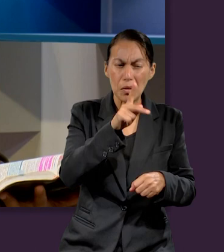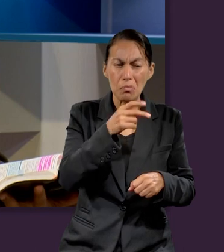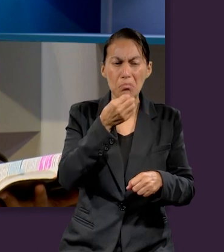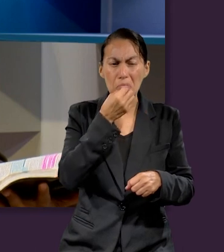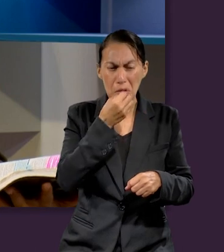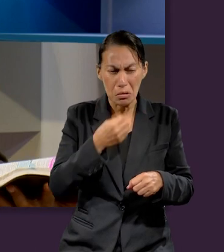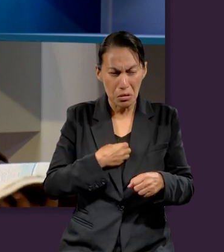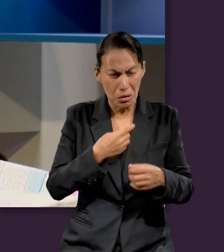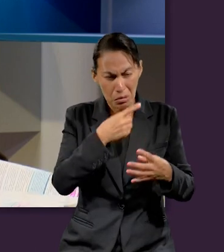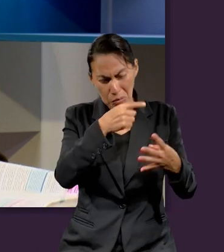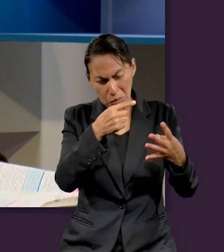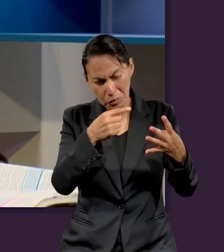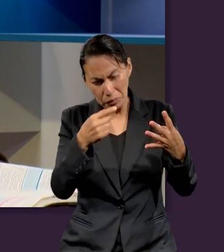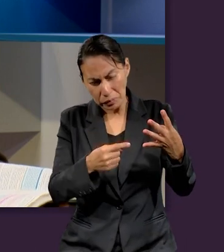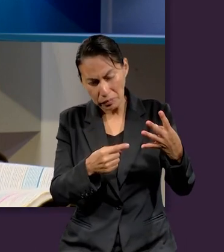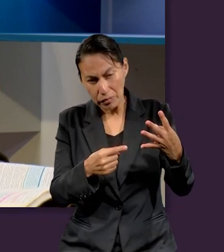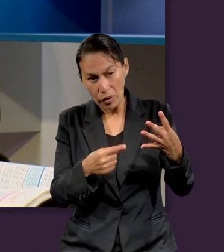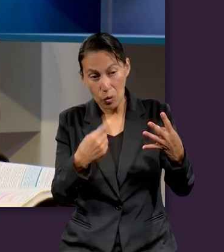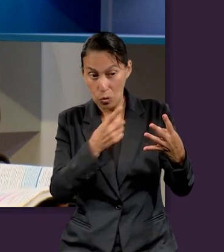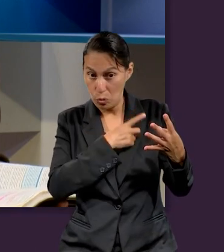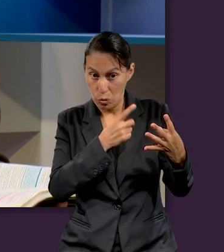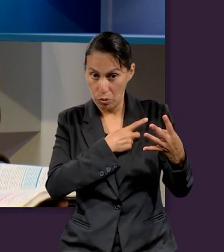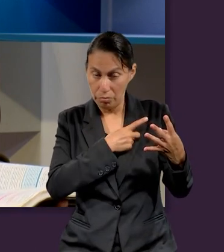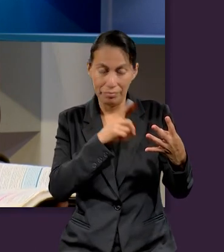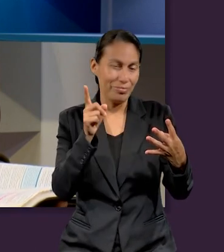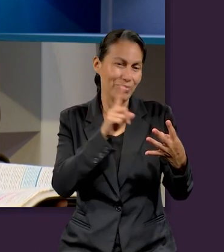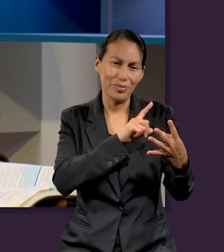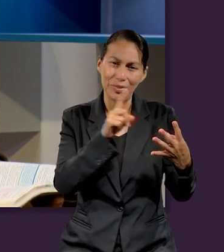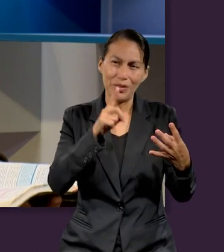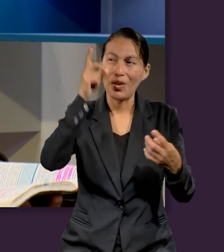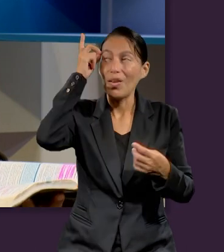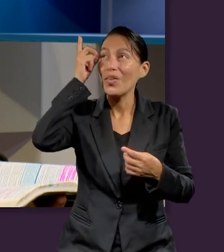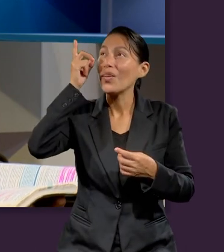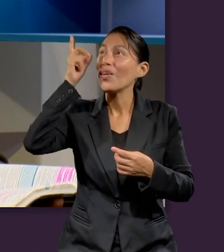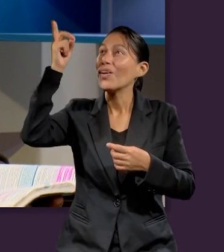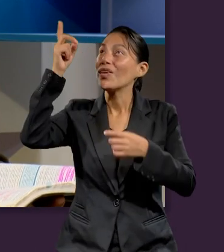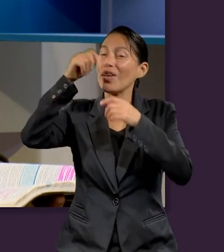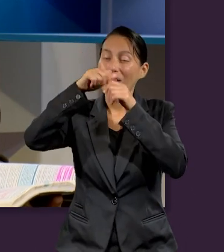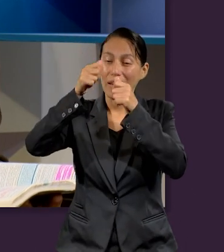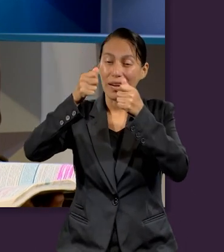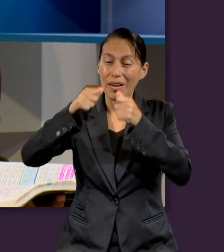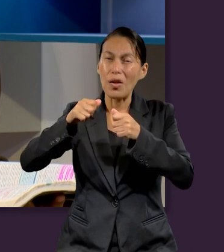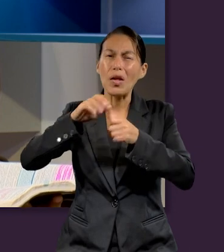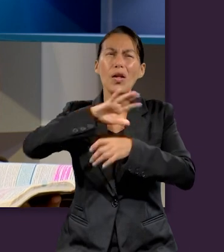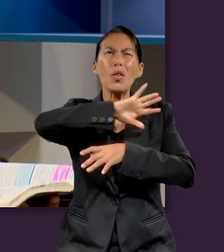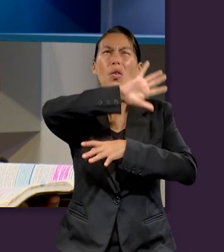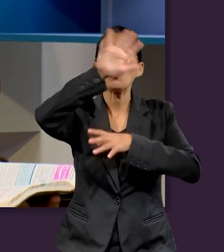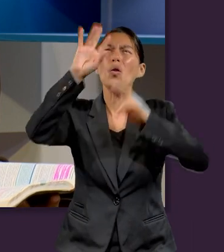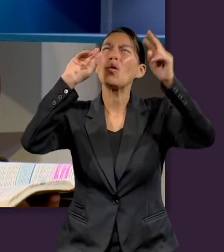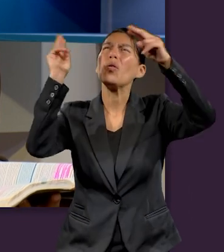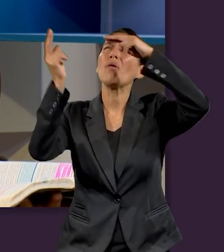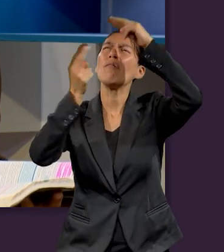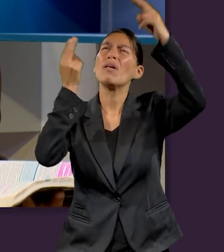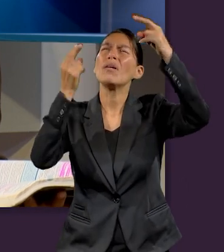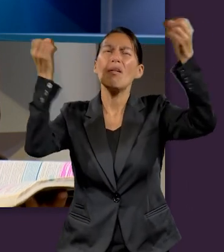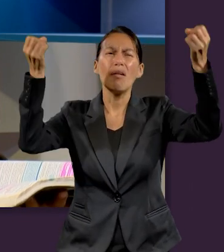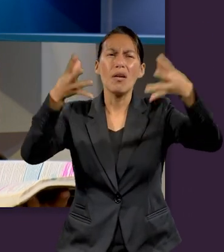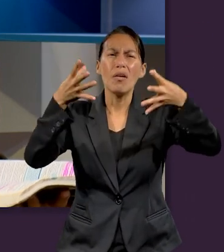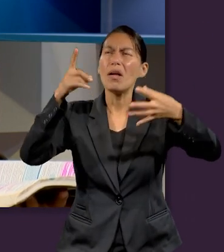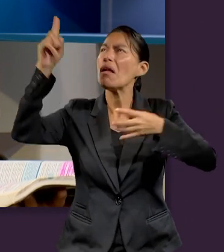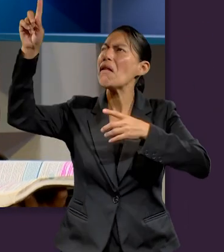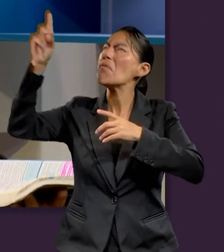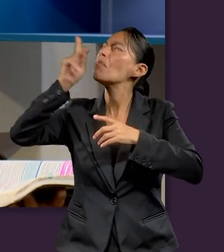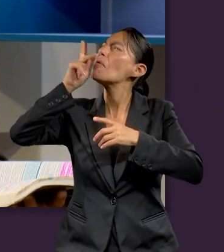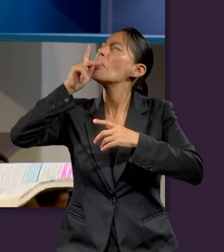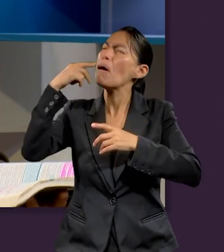estos conflictos, en estas enfermedades, no estamos solos. Dios, el Creador del Universo, está con nosotros como un